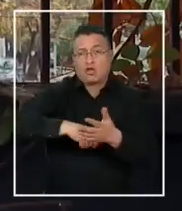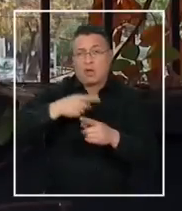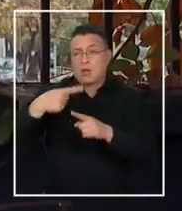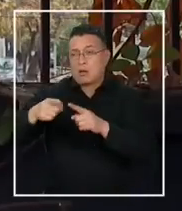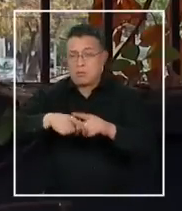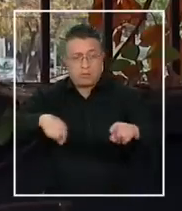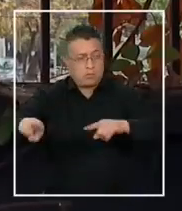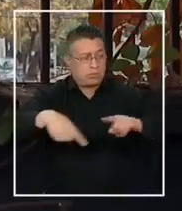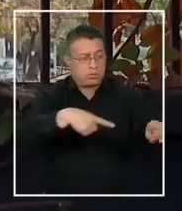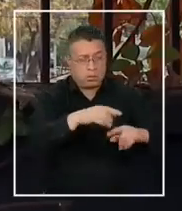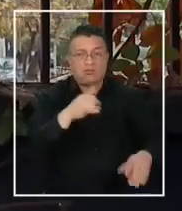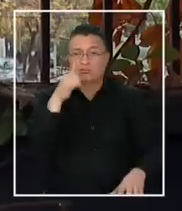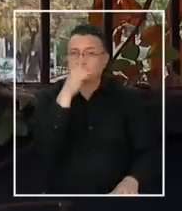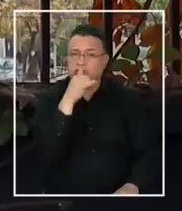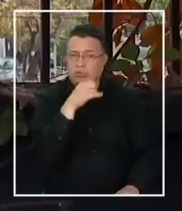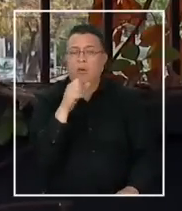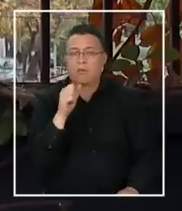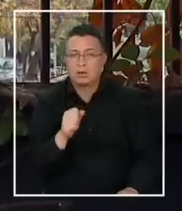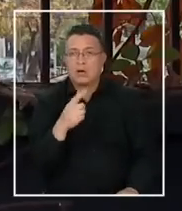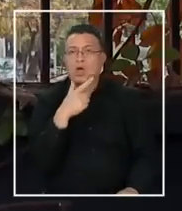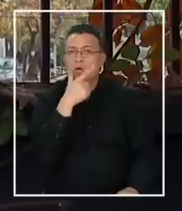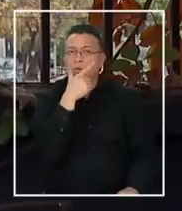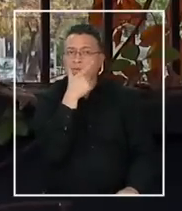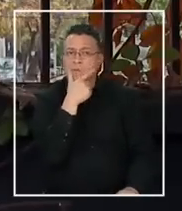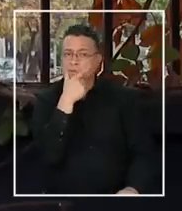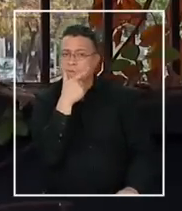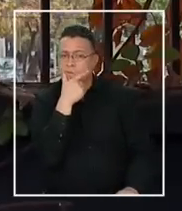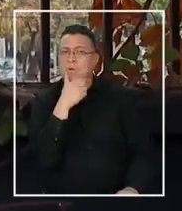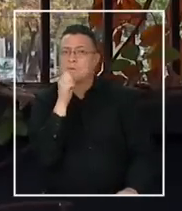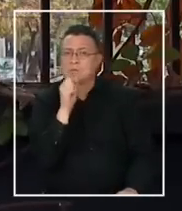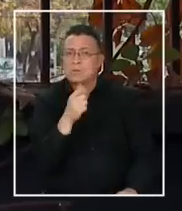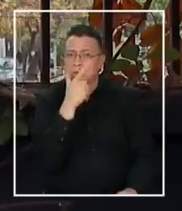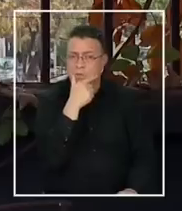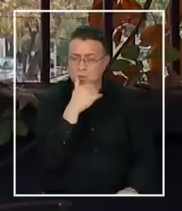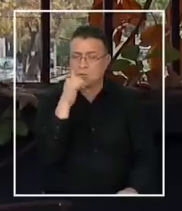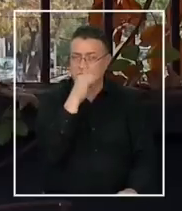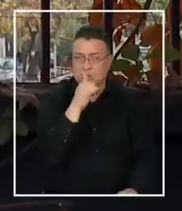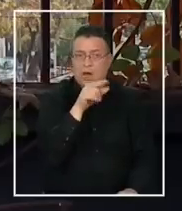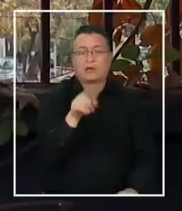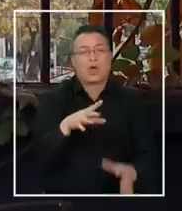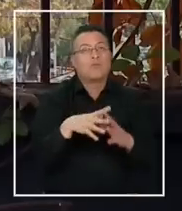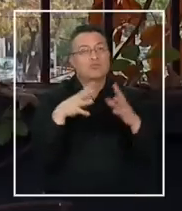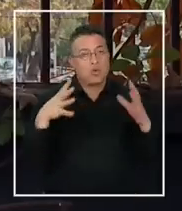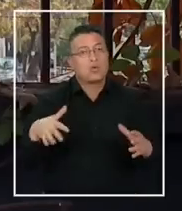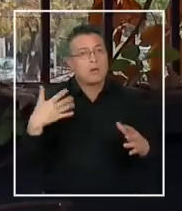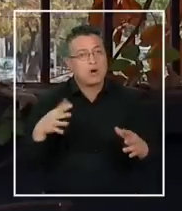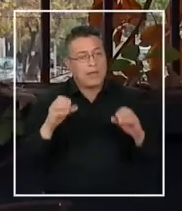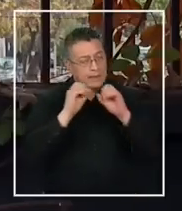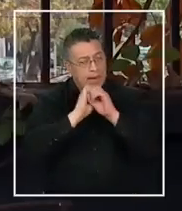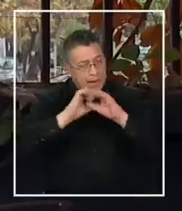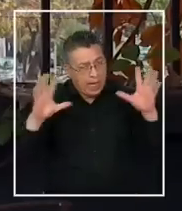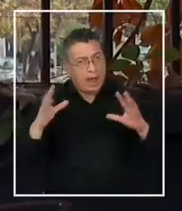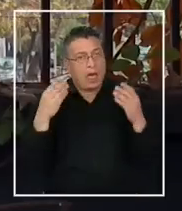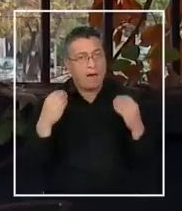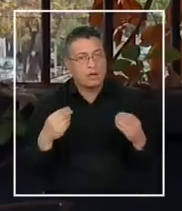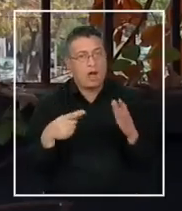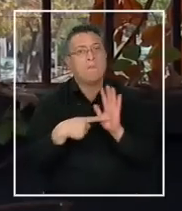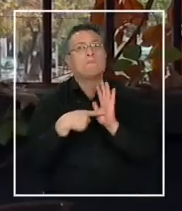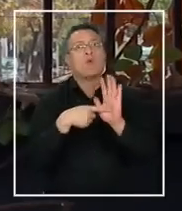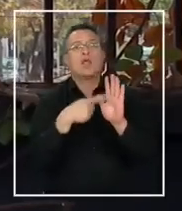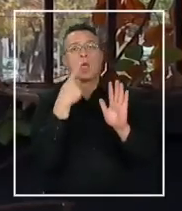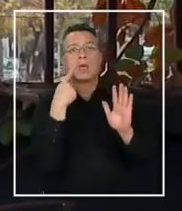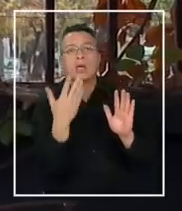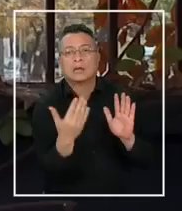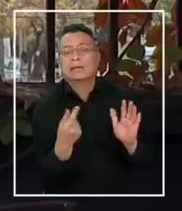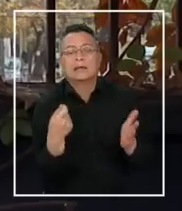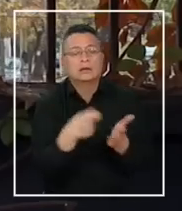se prestan para corrupción, pero sobre todo se prestan para sospecha, para sospecha de corrupción. Por eso es muy importante aclarar bien, mostrar claramente